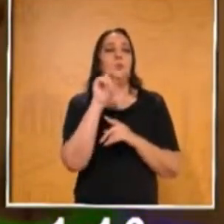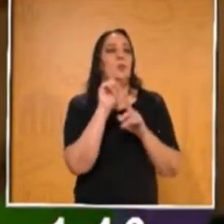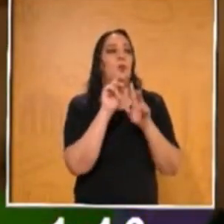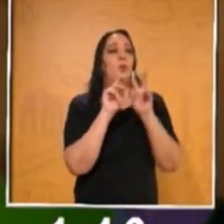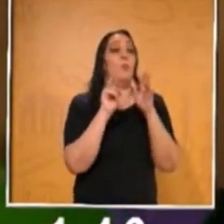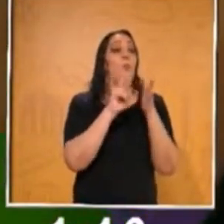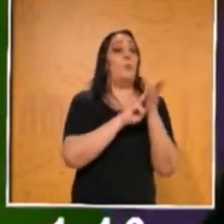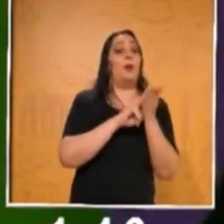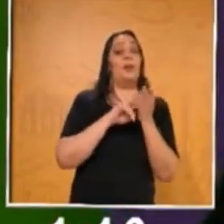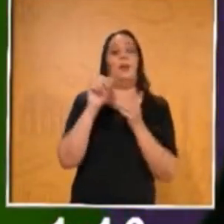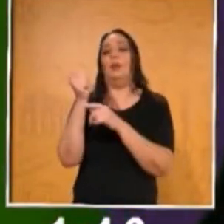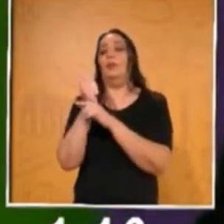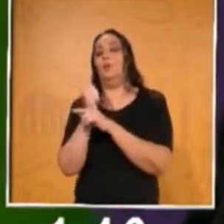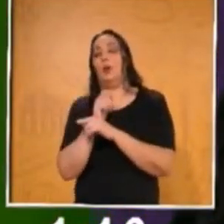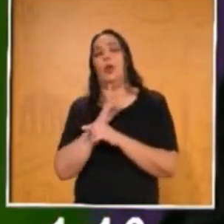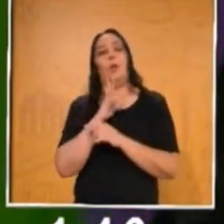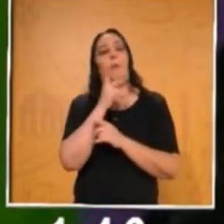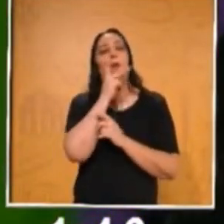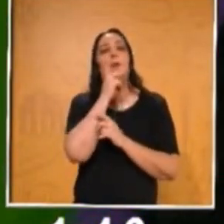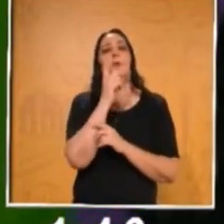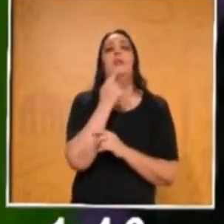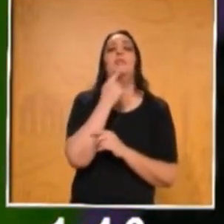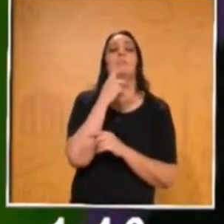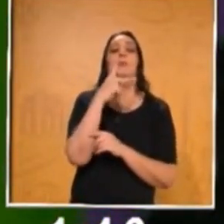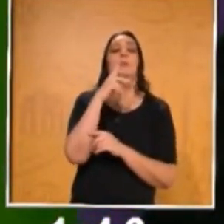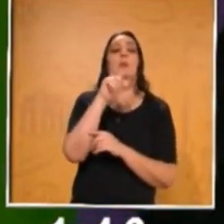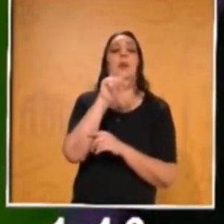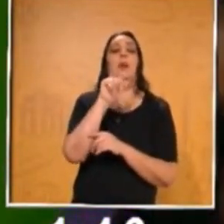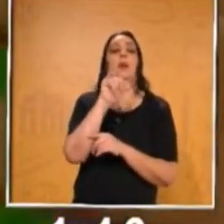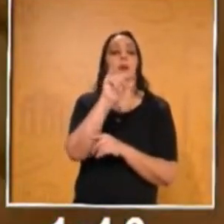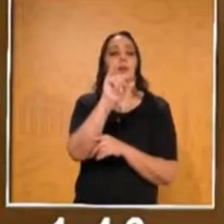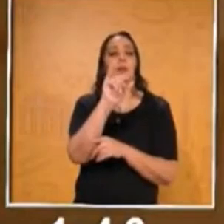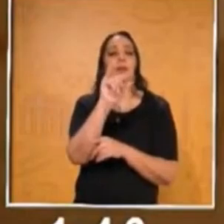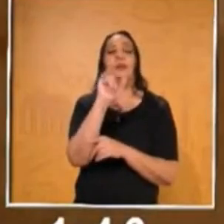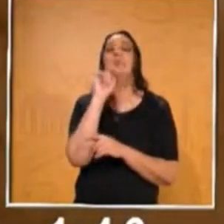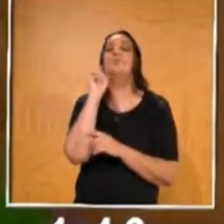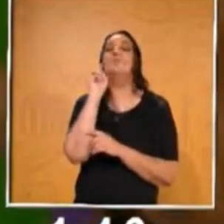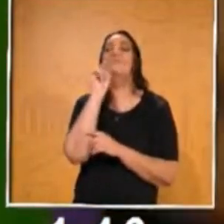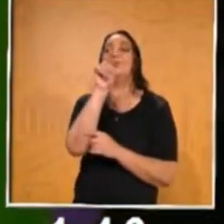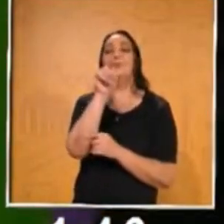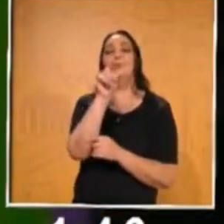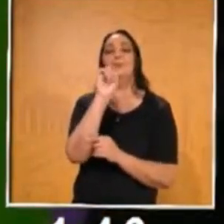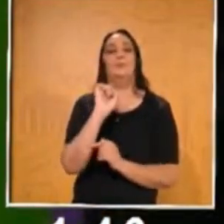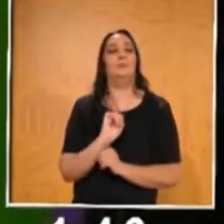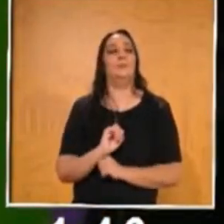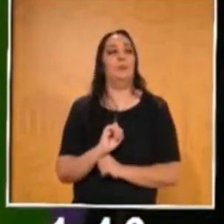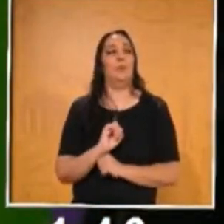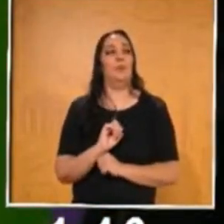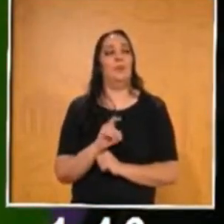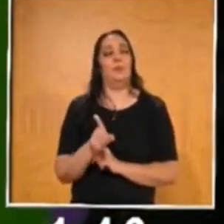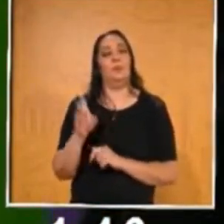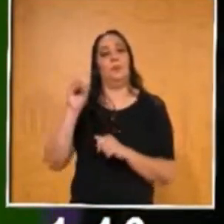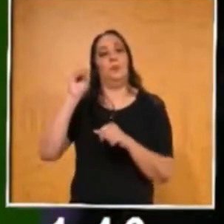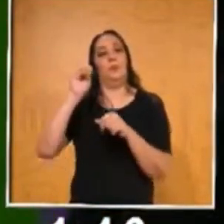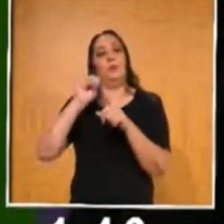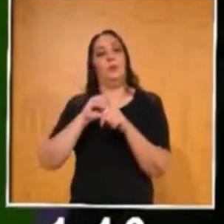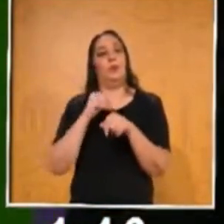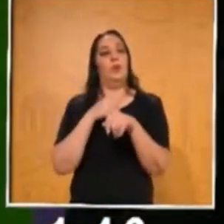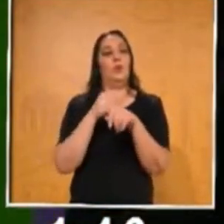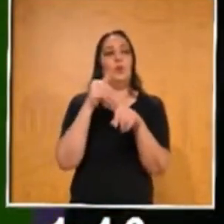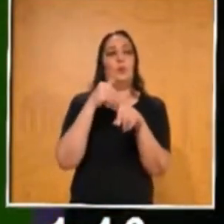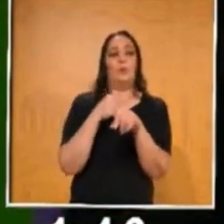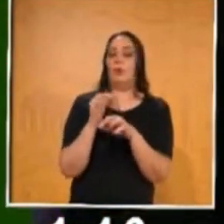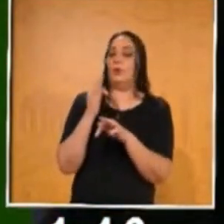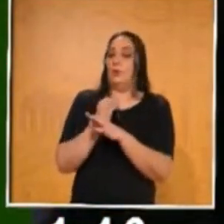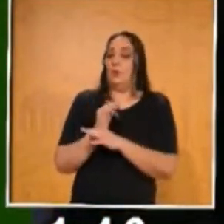el cuadrito azul, hay una palabra que dice PLAY. Ahí vas a ingresar y vas a ingresar un código, el